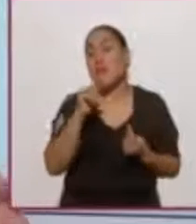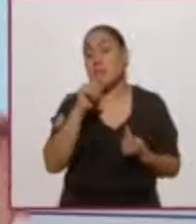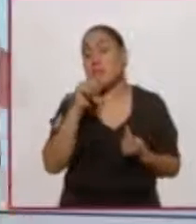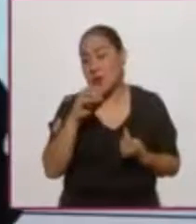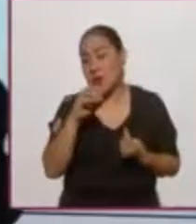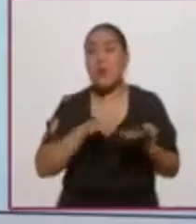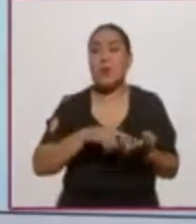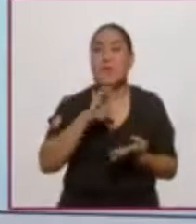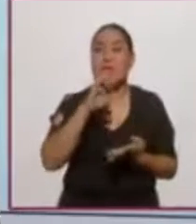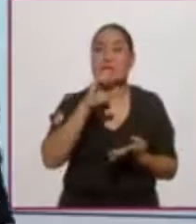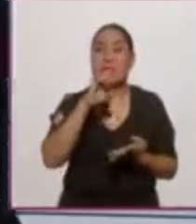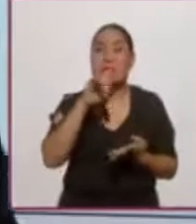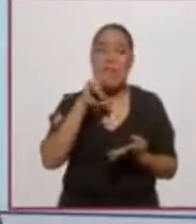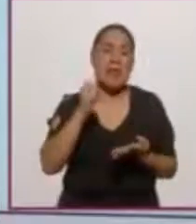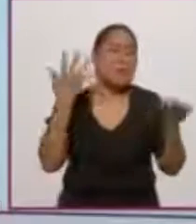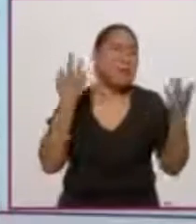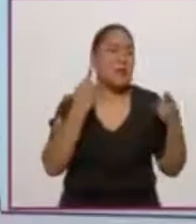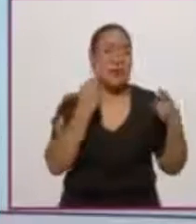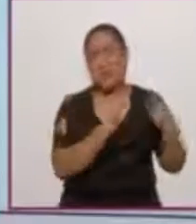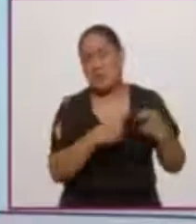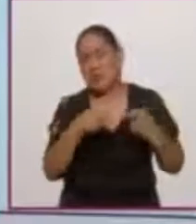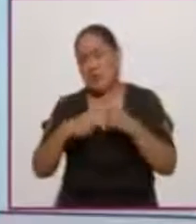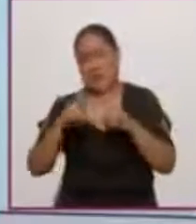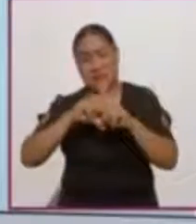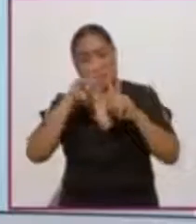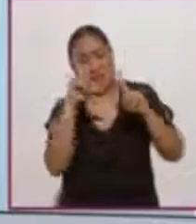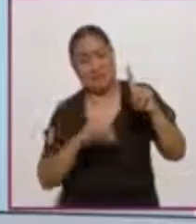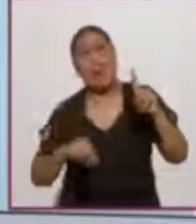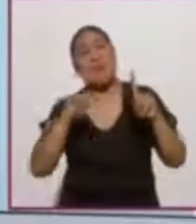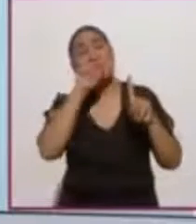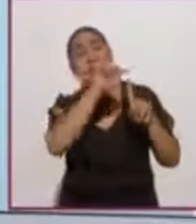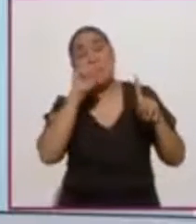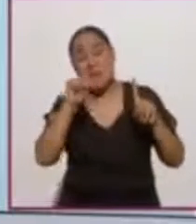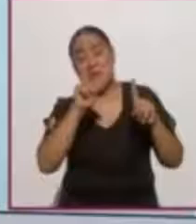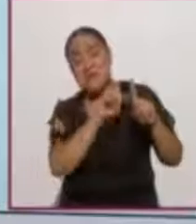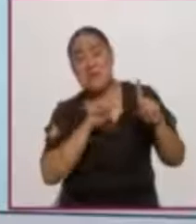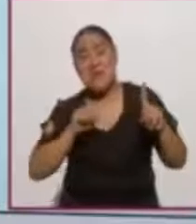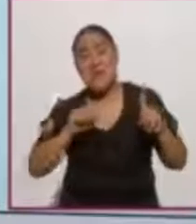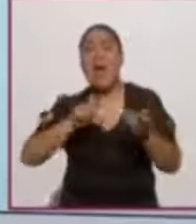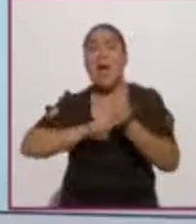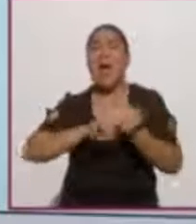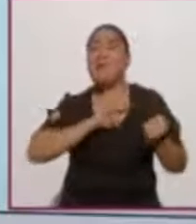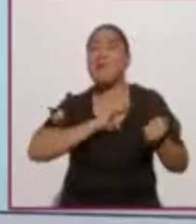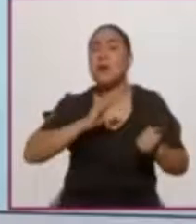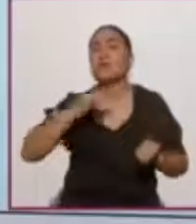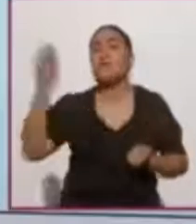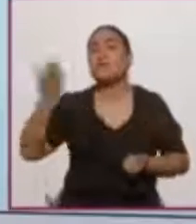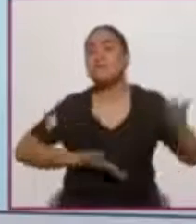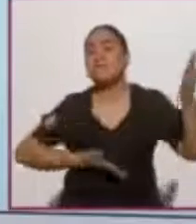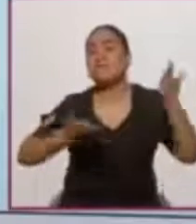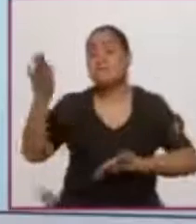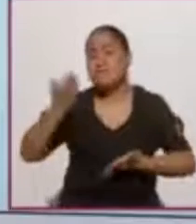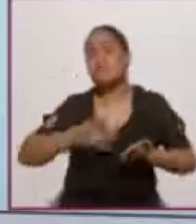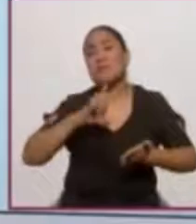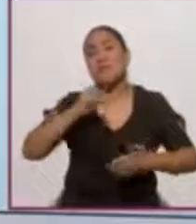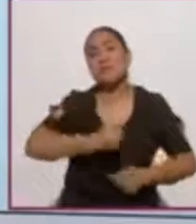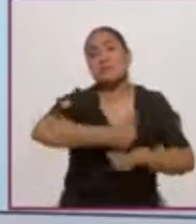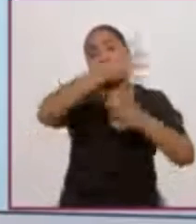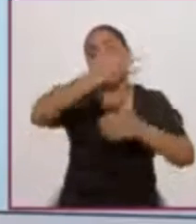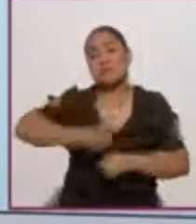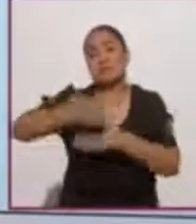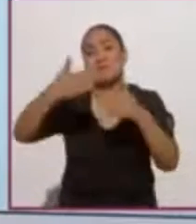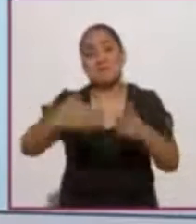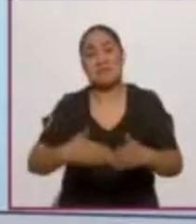el de Ensenada. En fin, por norte, sur, este y oeste tenemos estas fronteras de ingreso y de egreso. Entonces,